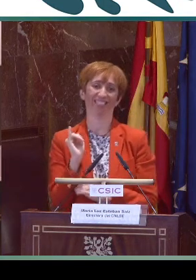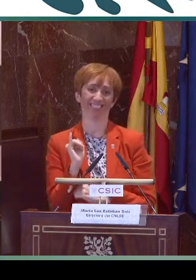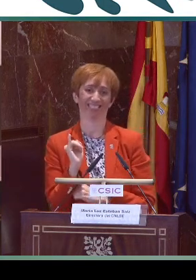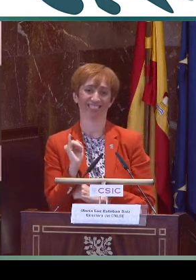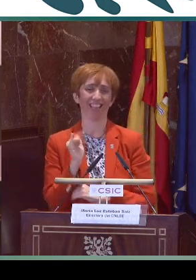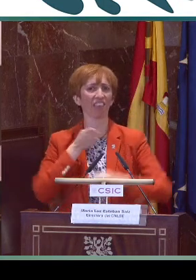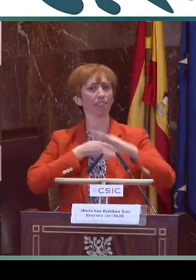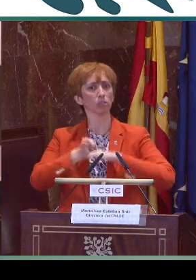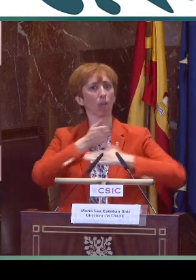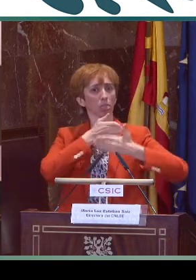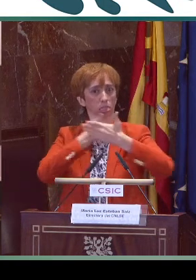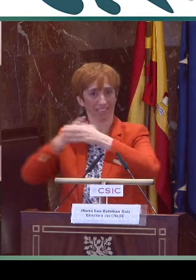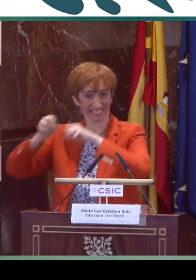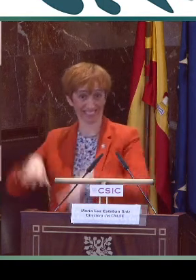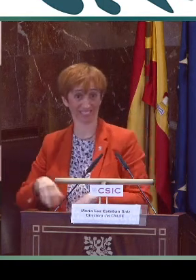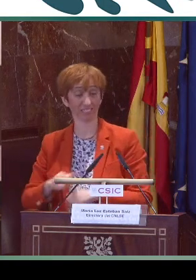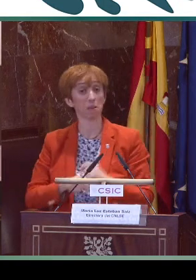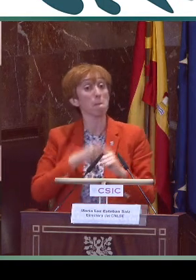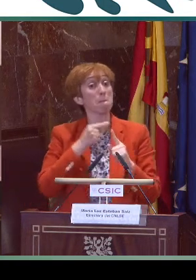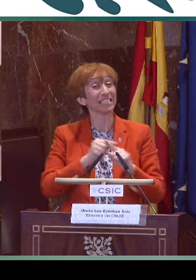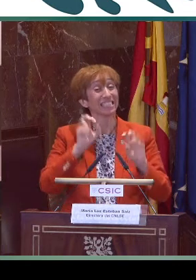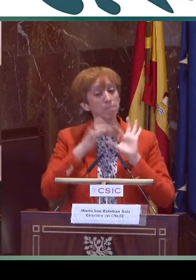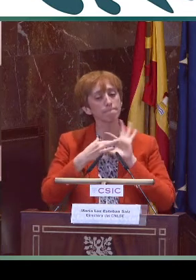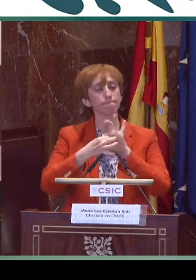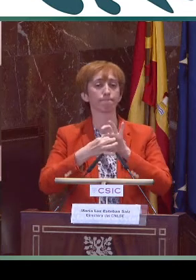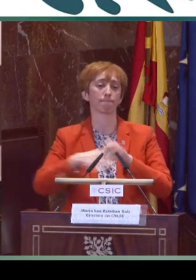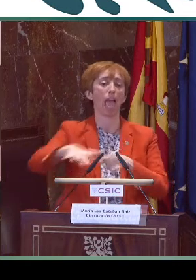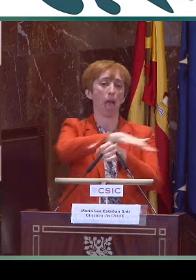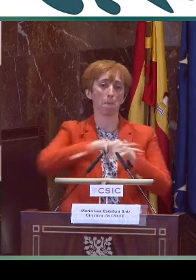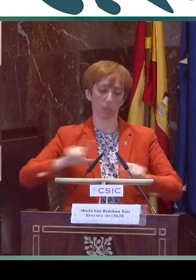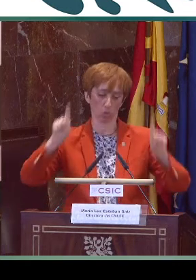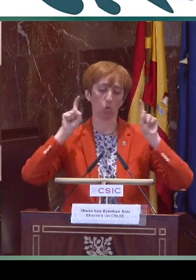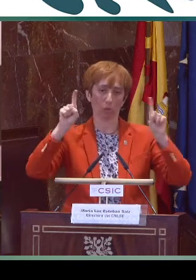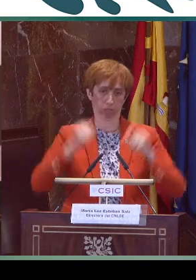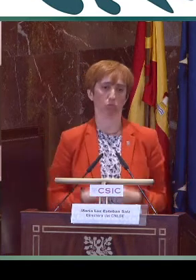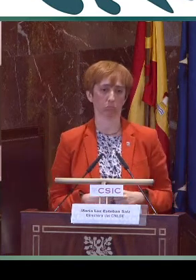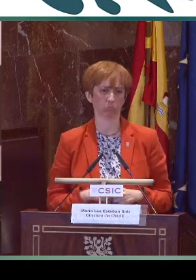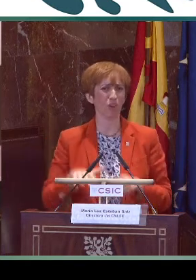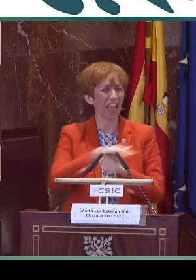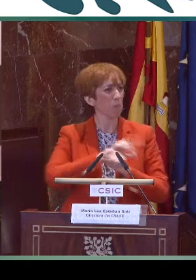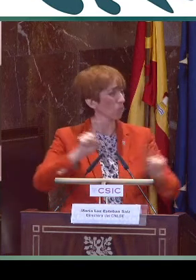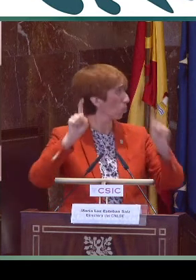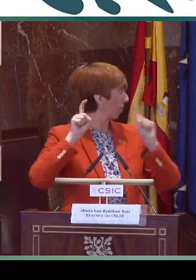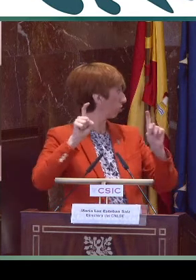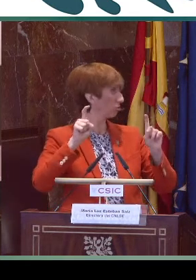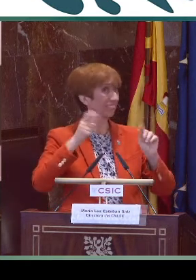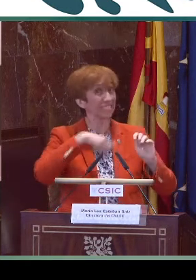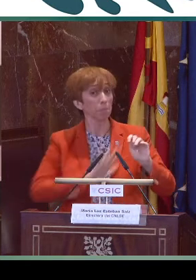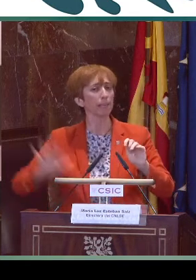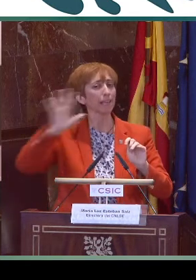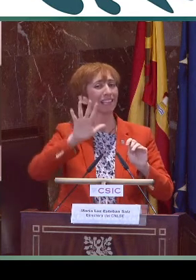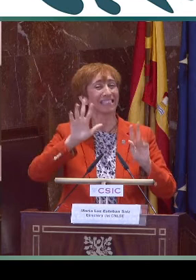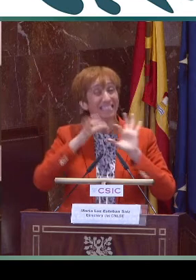sordas accedemos a la lengua de signos, la adquirimos y, por ende, podemos acceder a la información, a la comunicación sin ningún tipo de